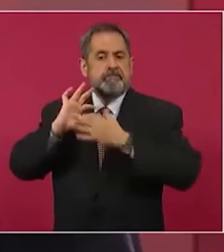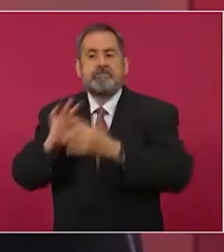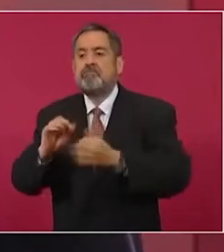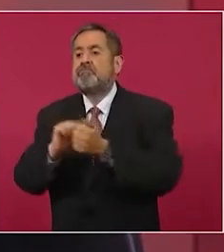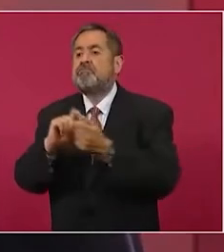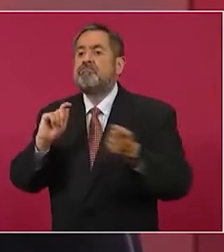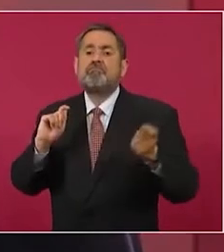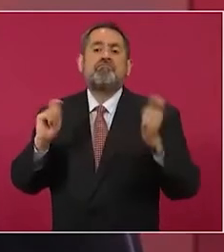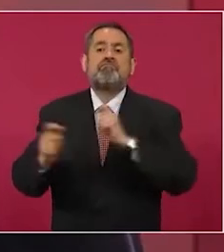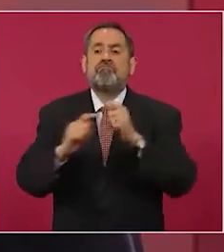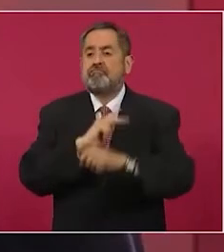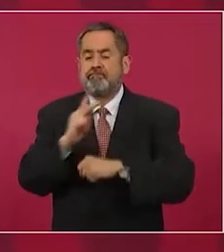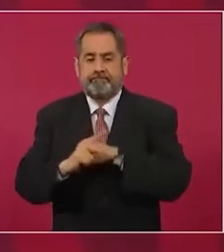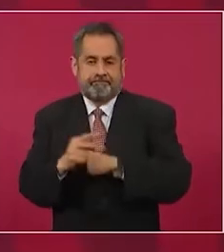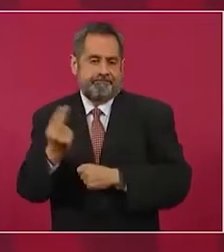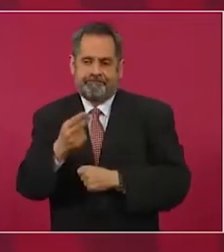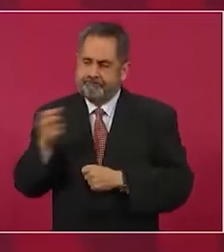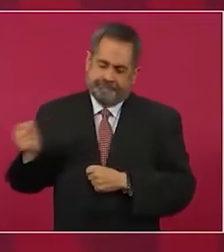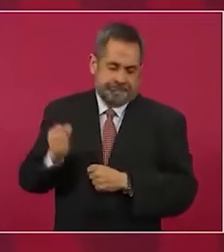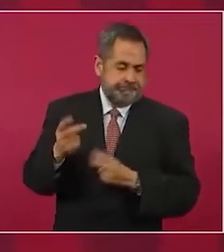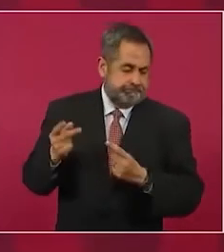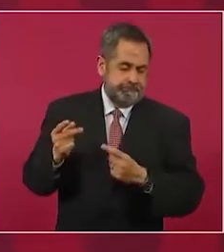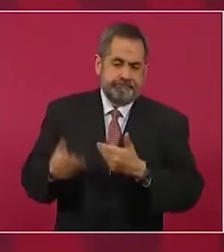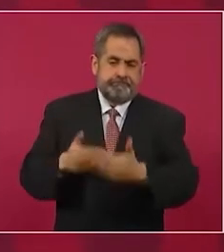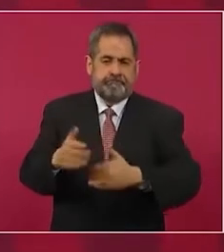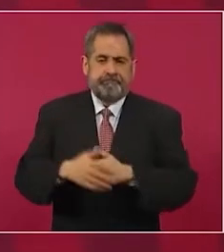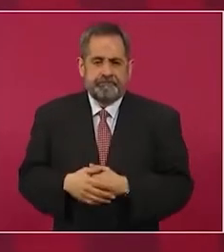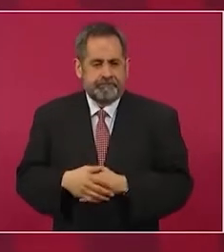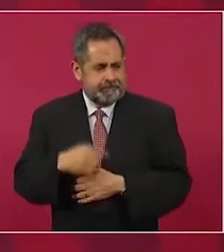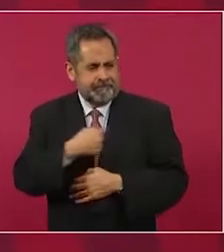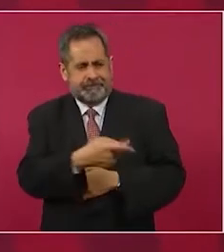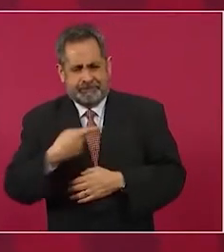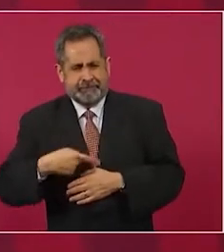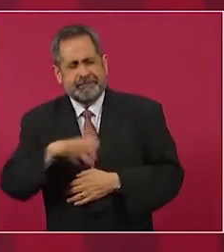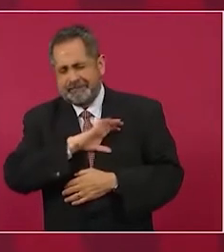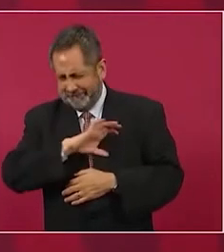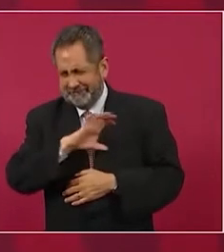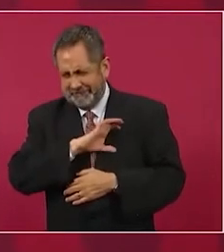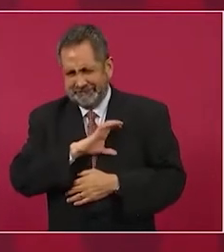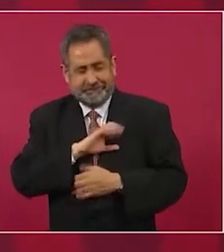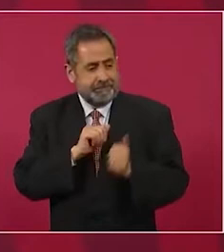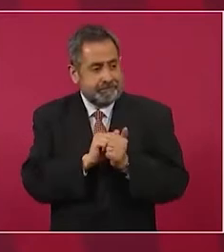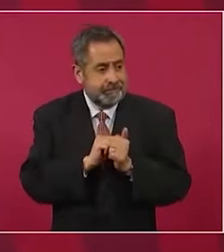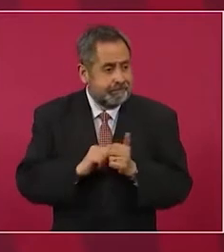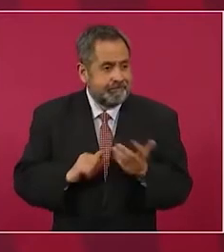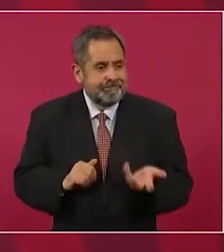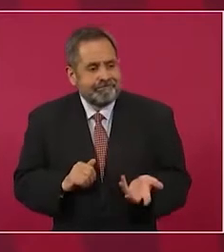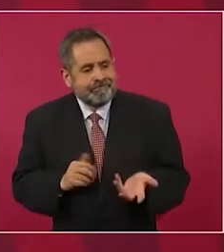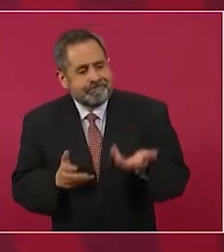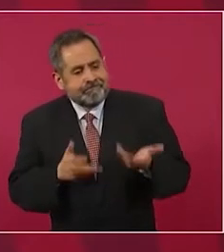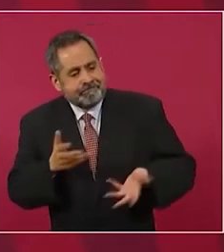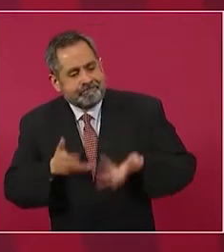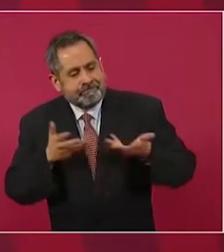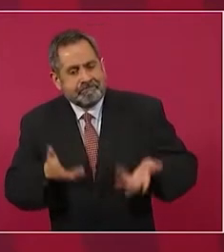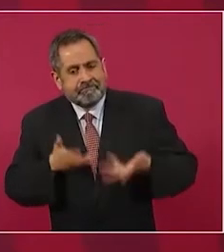la transformación del país. O podemos querer mucho a una persona, pero si esa persona